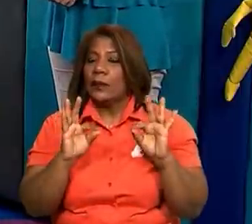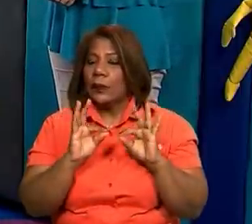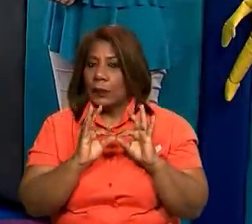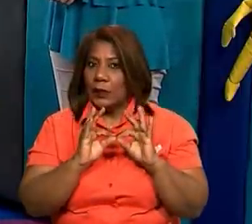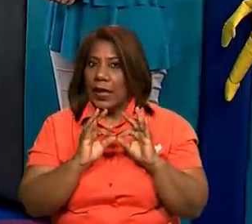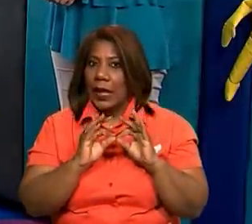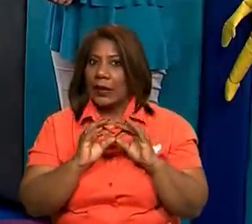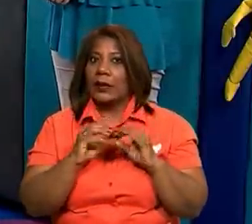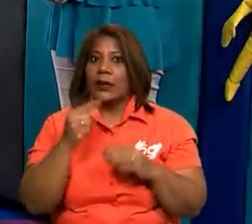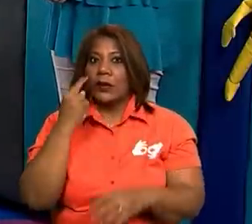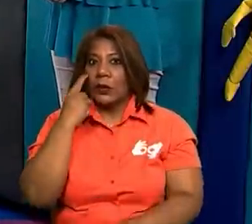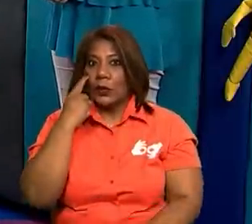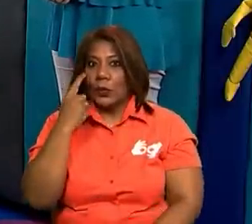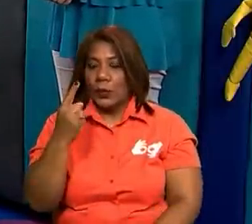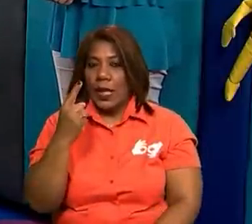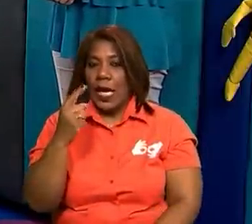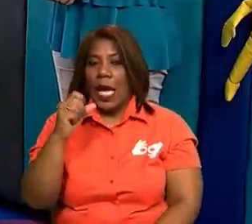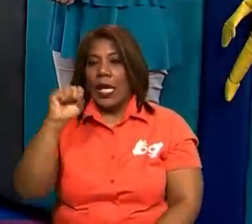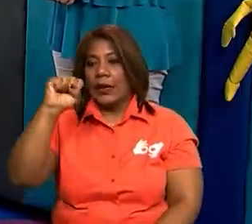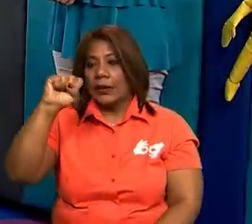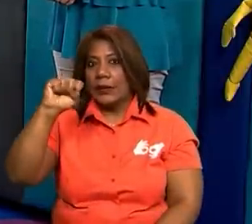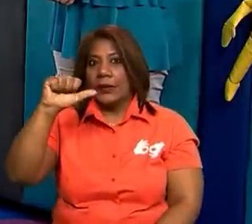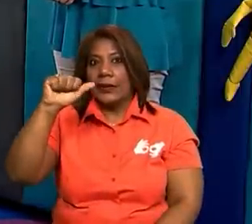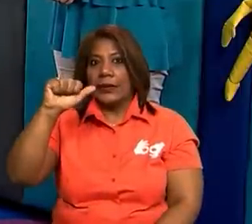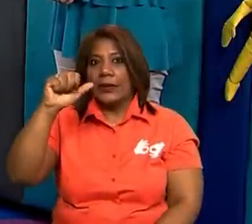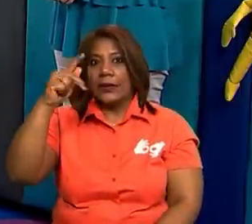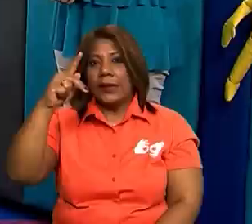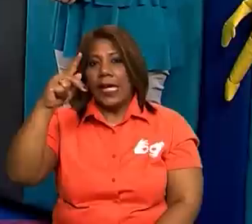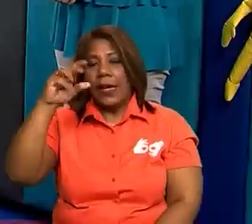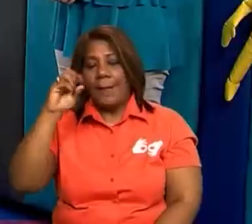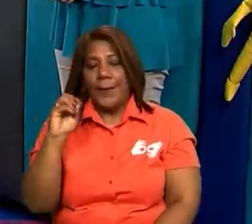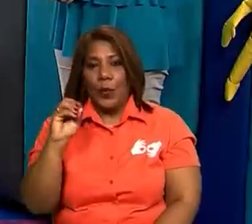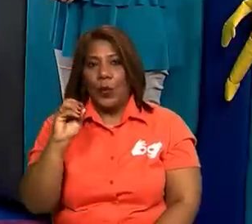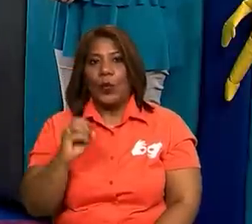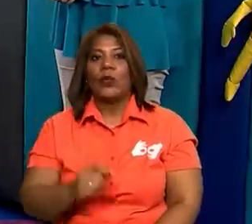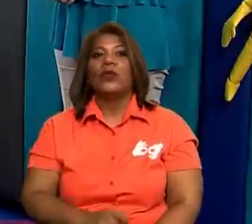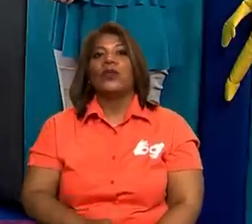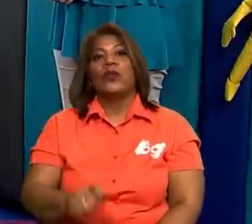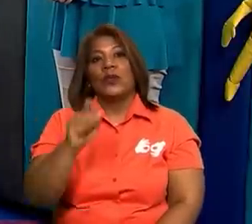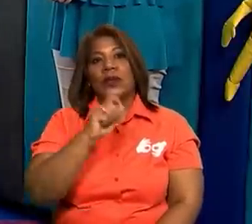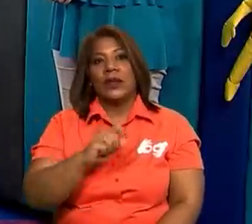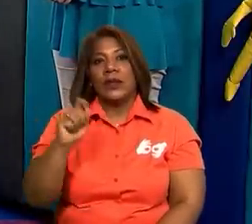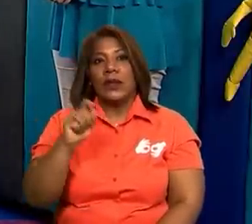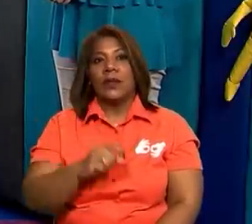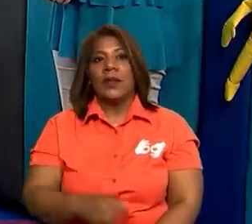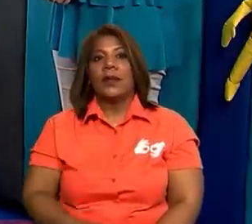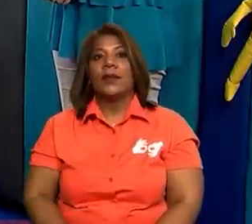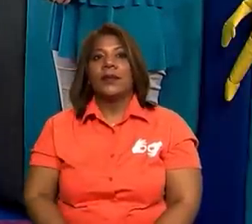Sapo. Entonces, escribimos la palabra sapo.